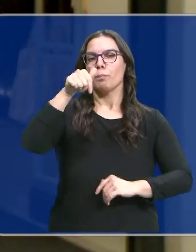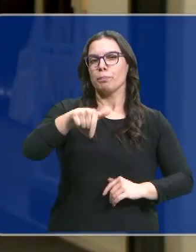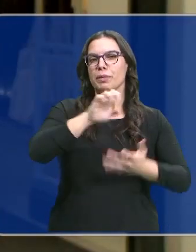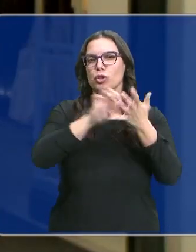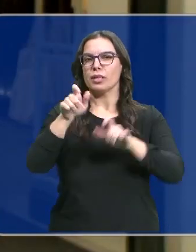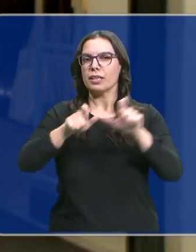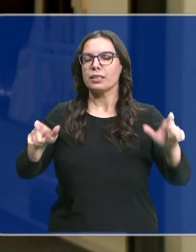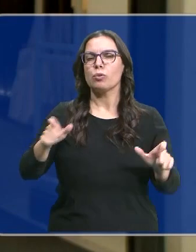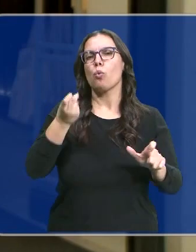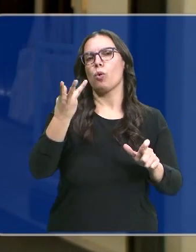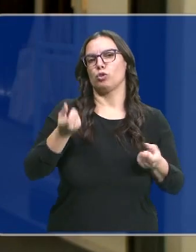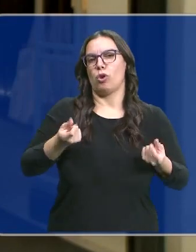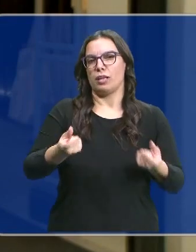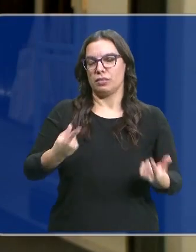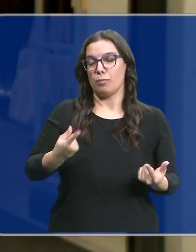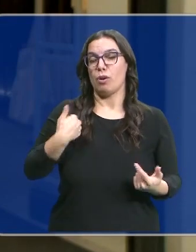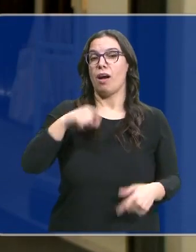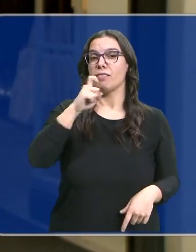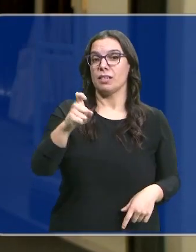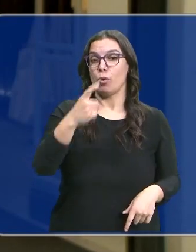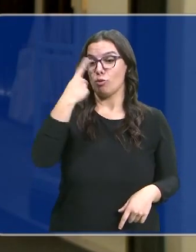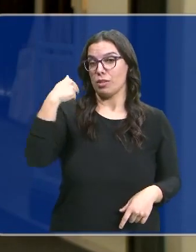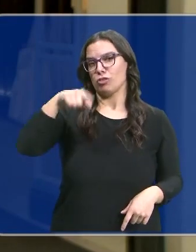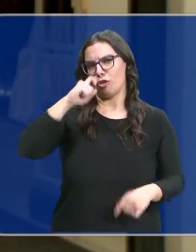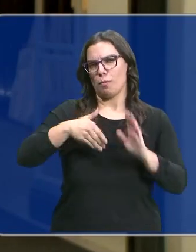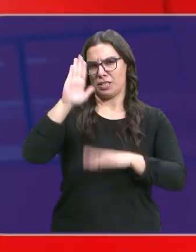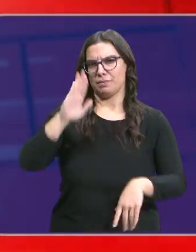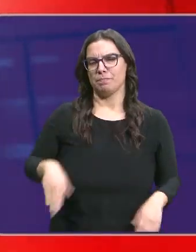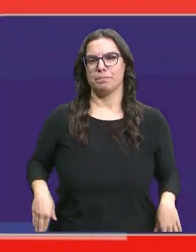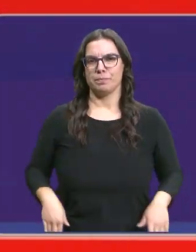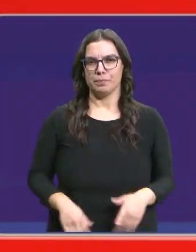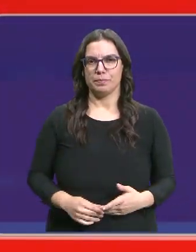castellanos y leoneses en esta campaña, pero ya les adelantamos que será más que el año pasado.